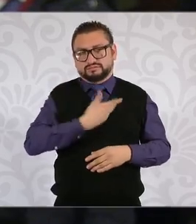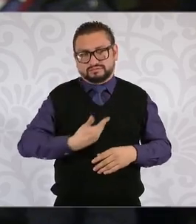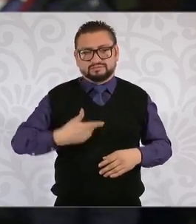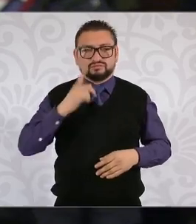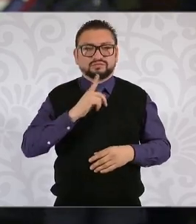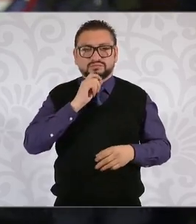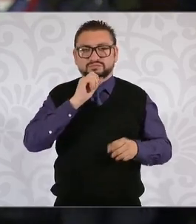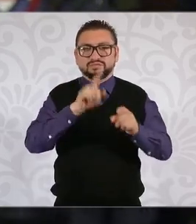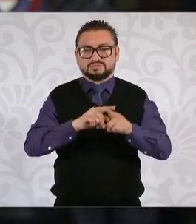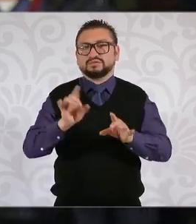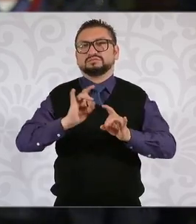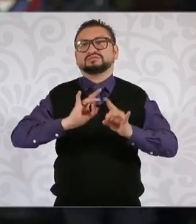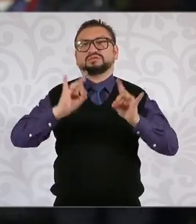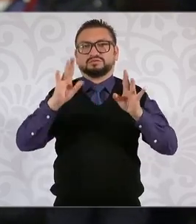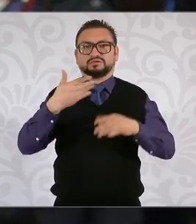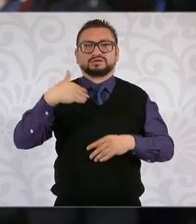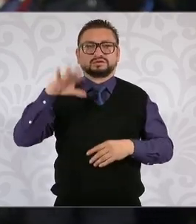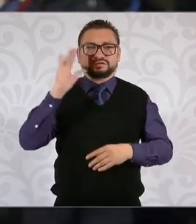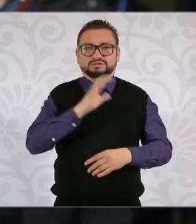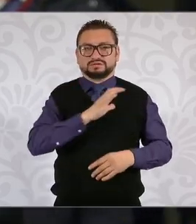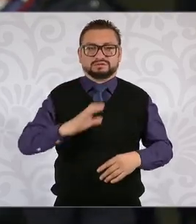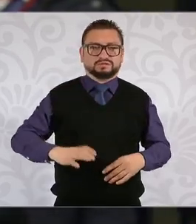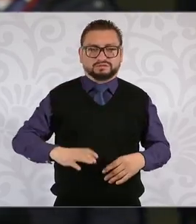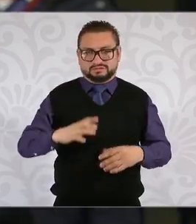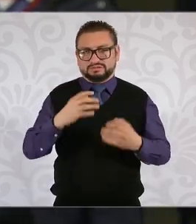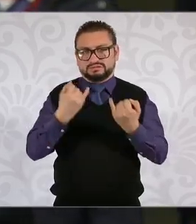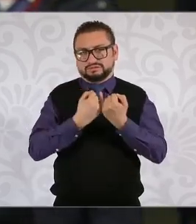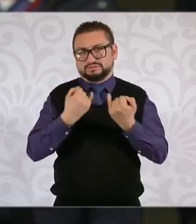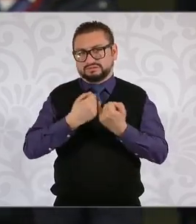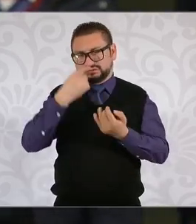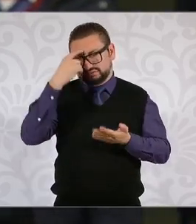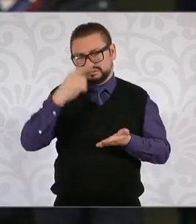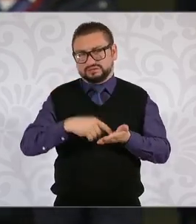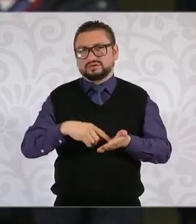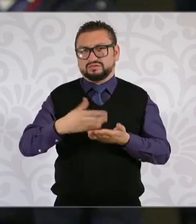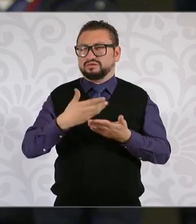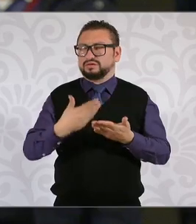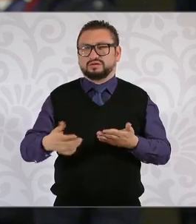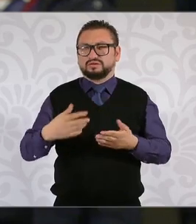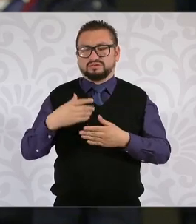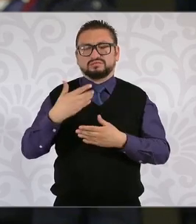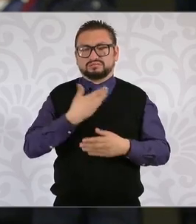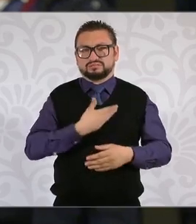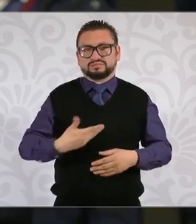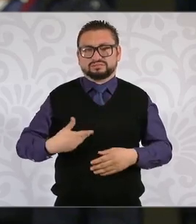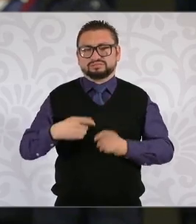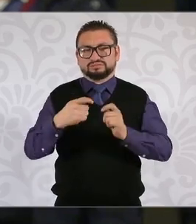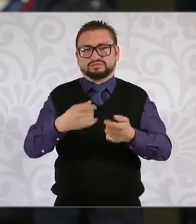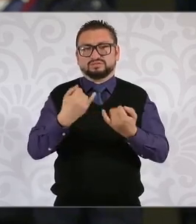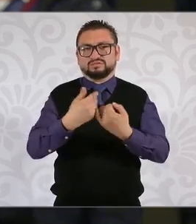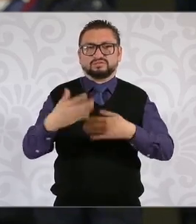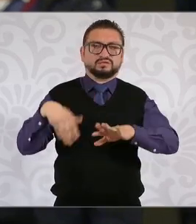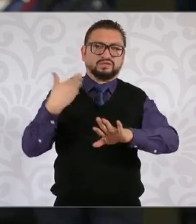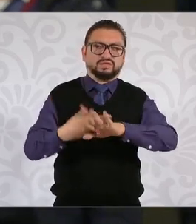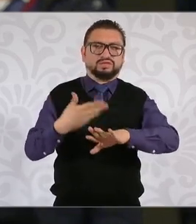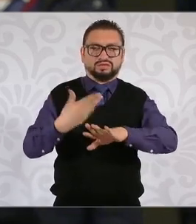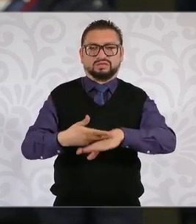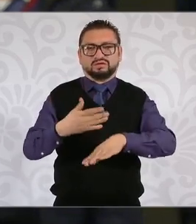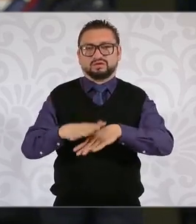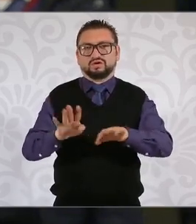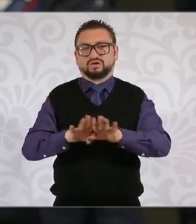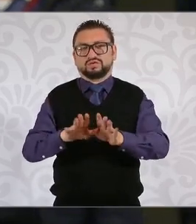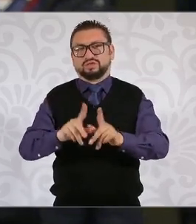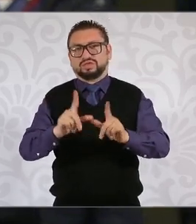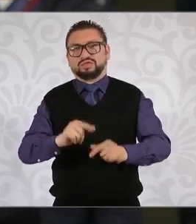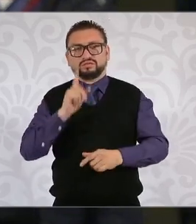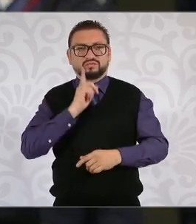ha sido por momentos cuando era candidata y creo que también desde que asumió el cargo pues ha sido objeto de estos ataques misóginos